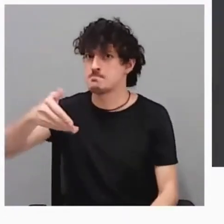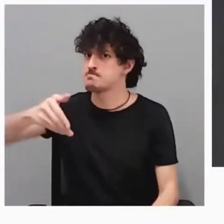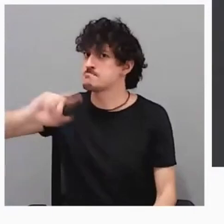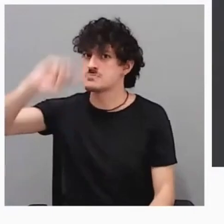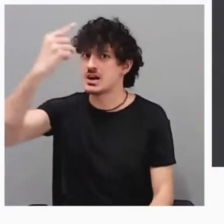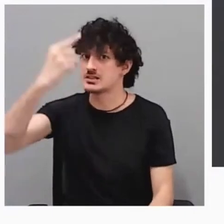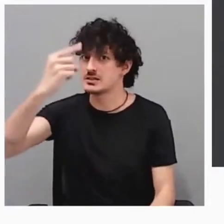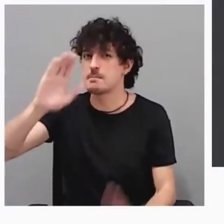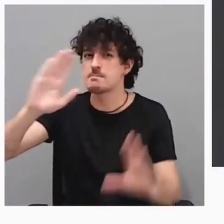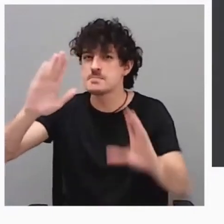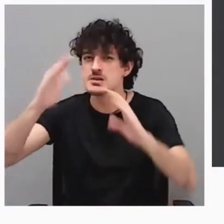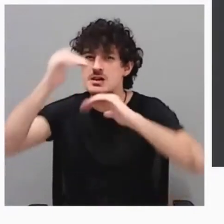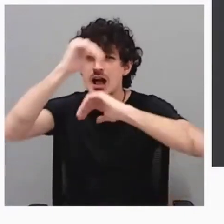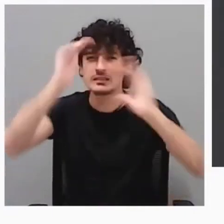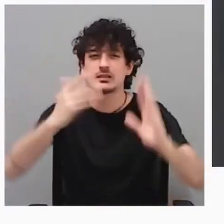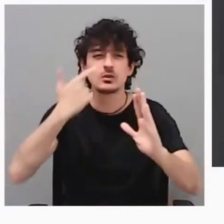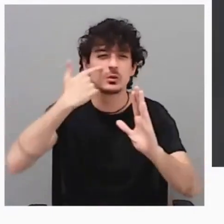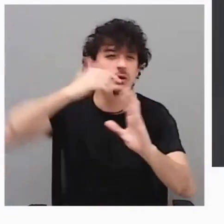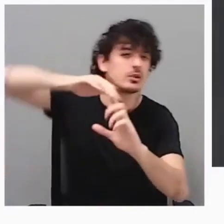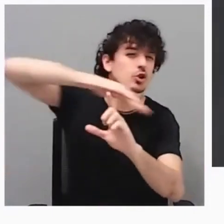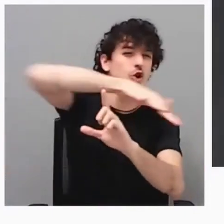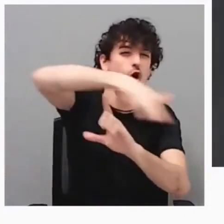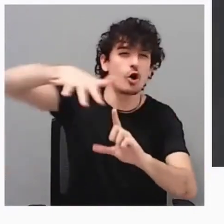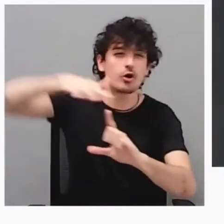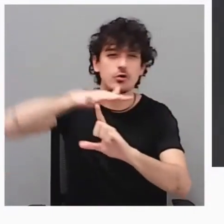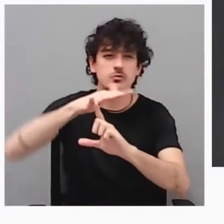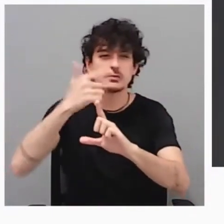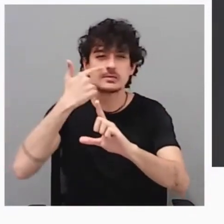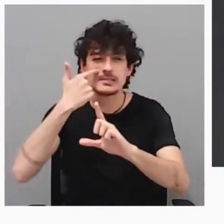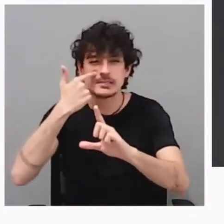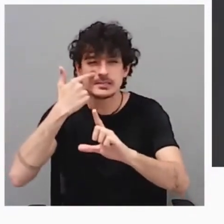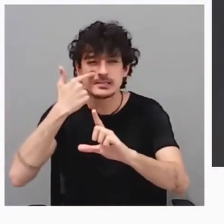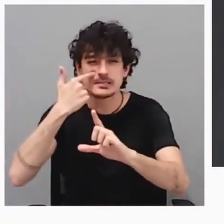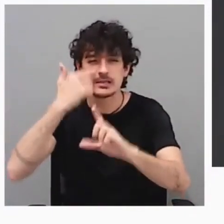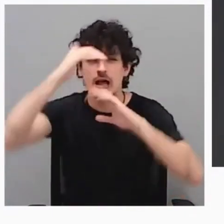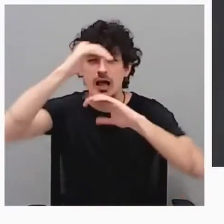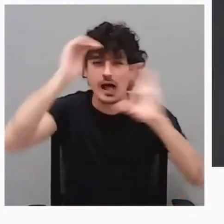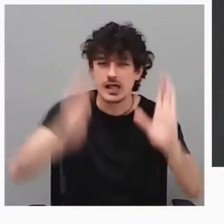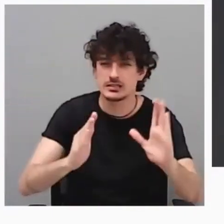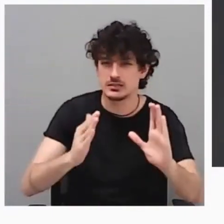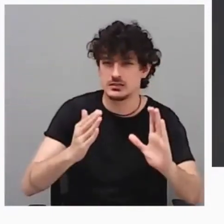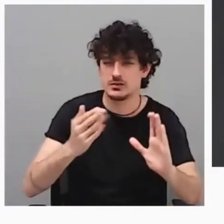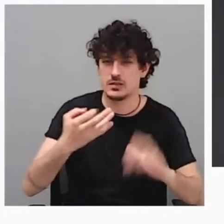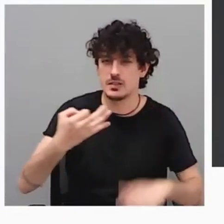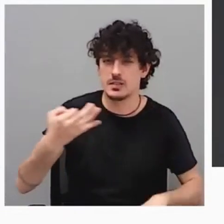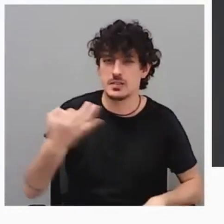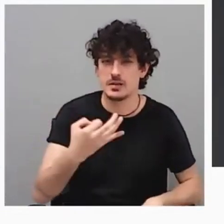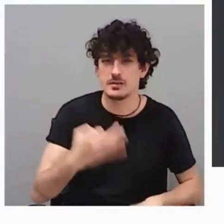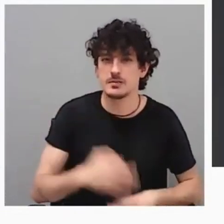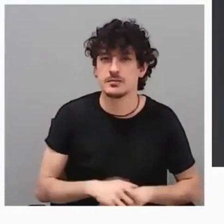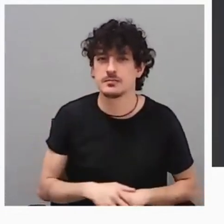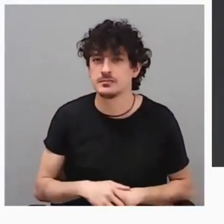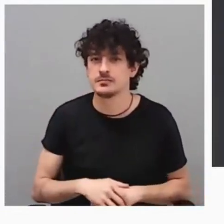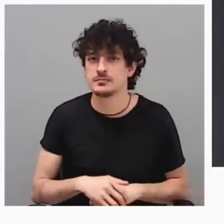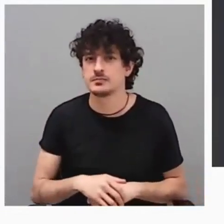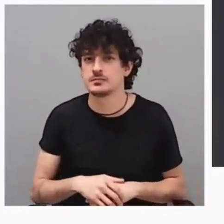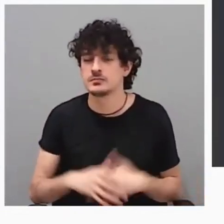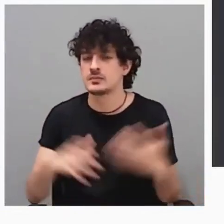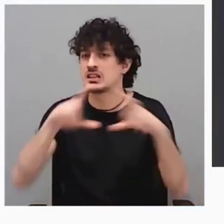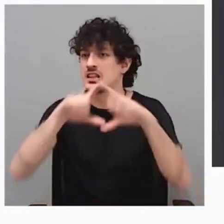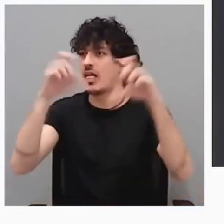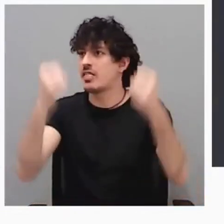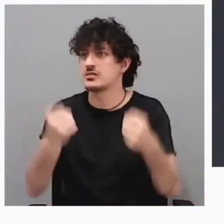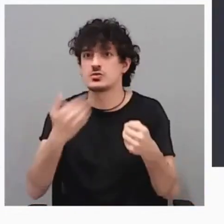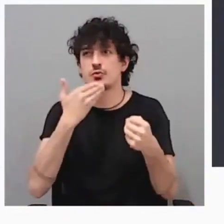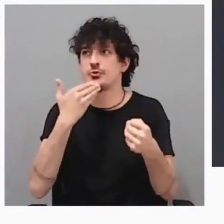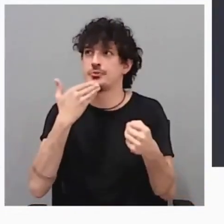atentos a nuestro entorno. Yo entiendo las fundaciones como unas entidades de vanguardia. Como esa punta de flecha